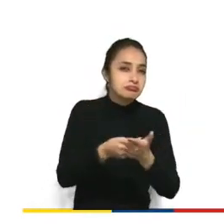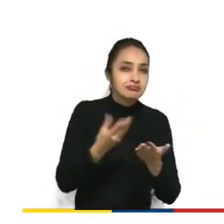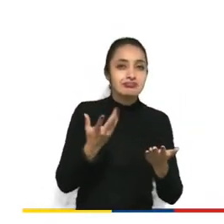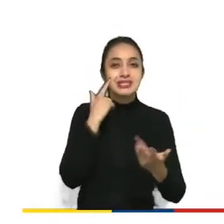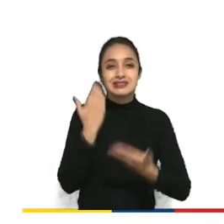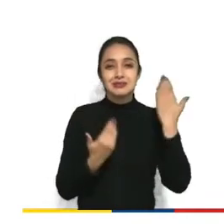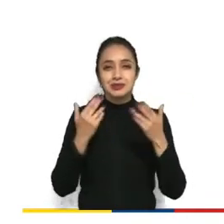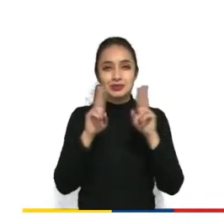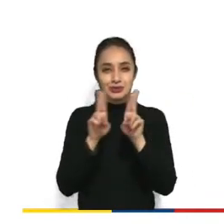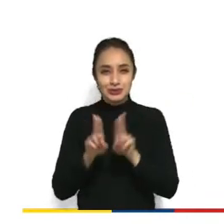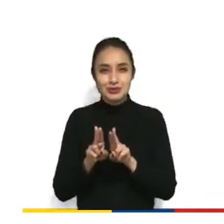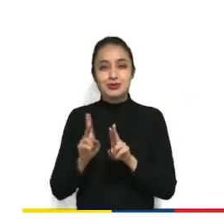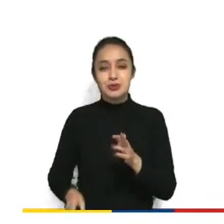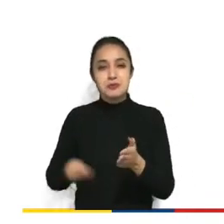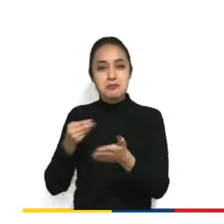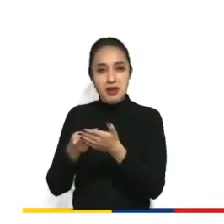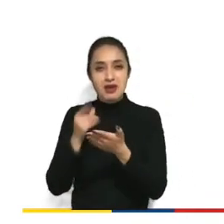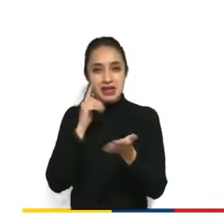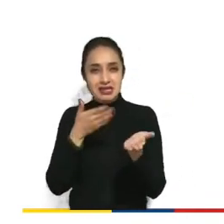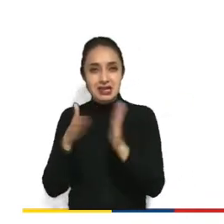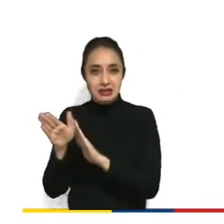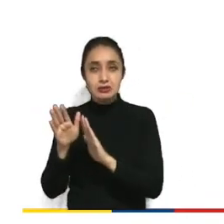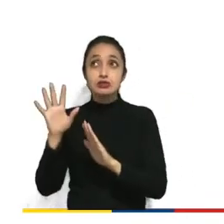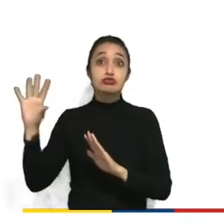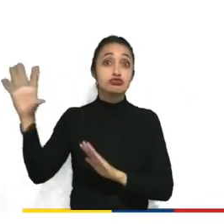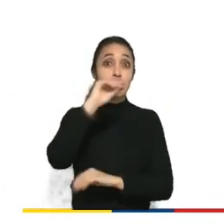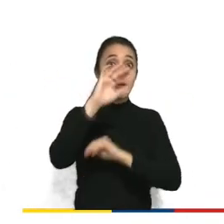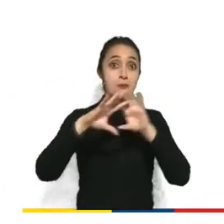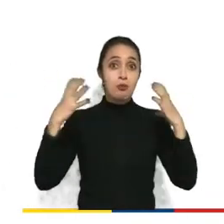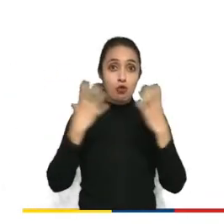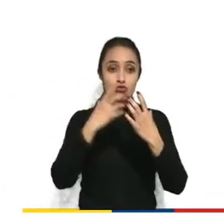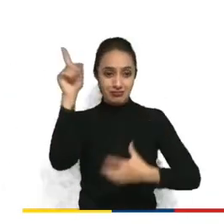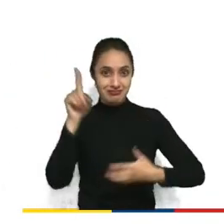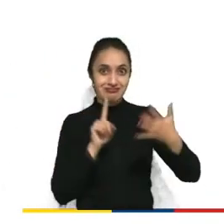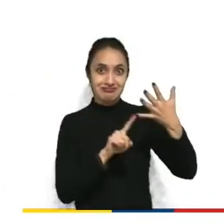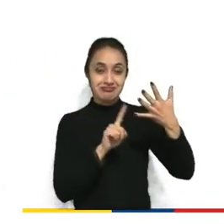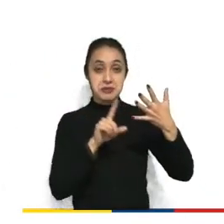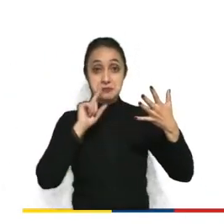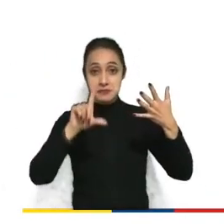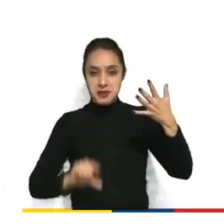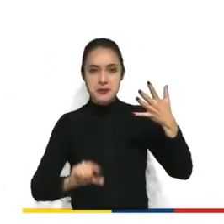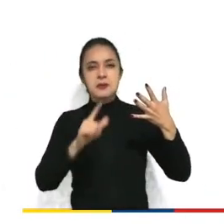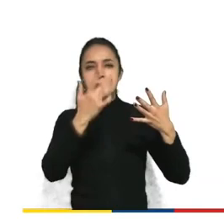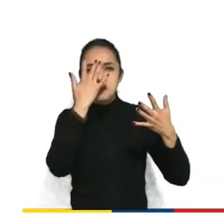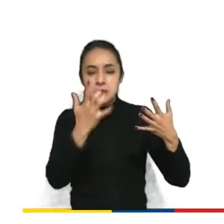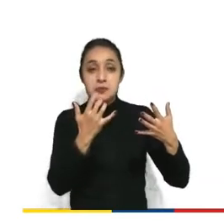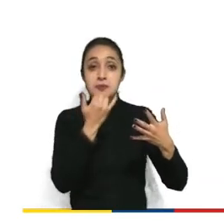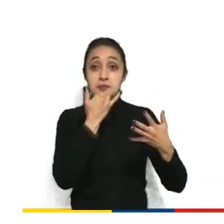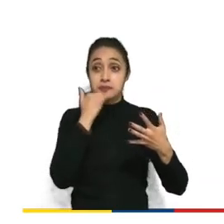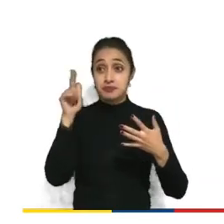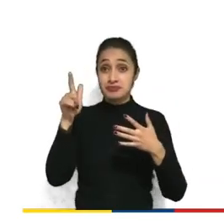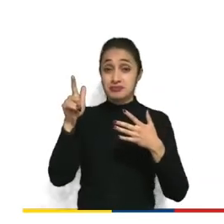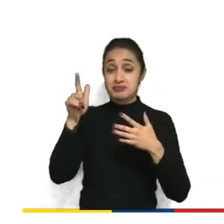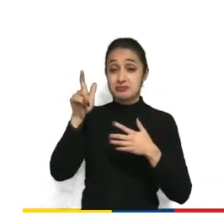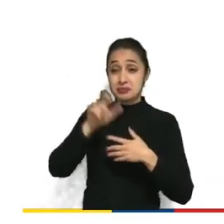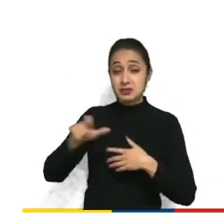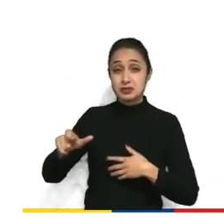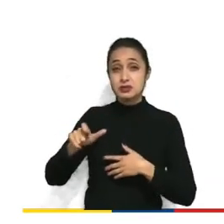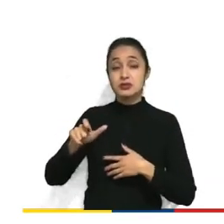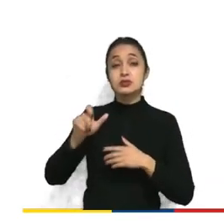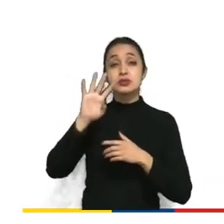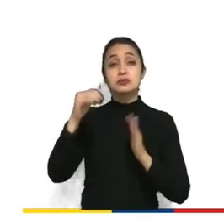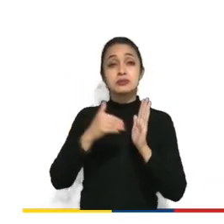servicio de datos del mundo. ¿Qué pasó allí? Que a pesar de que tienen una población de más millones